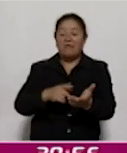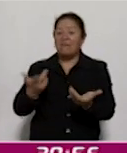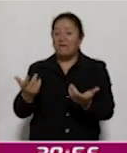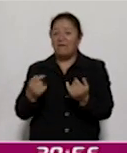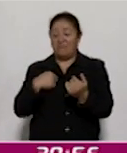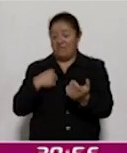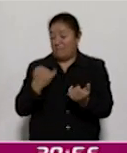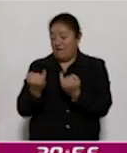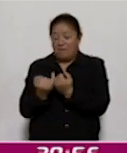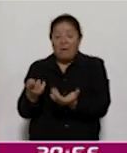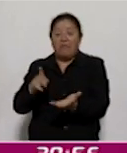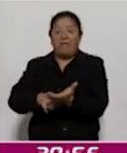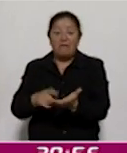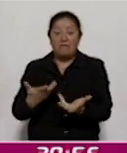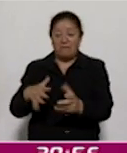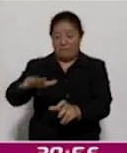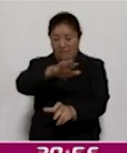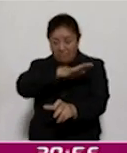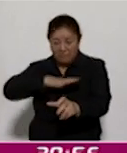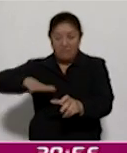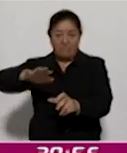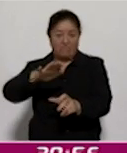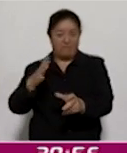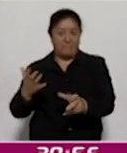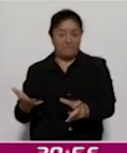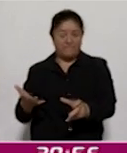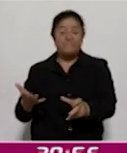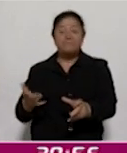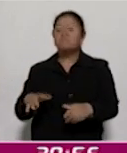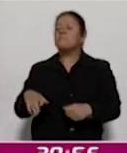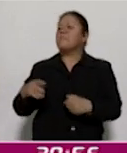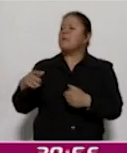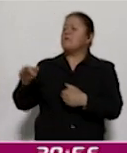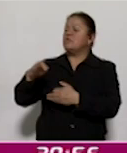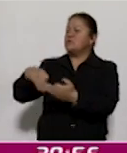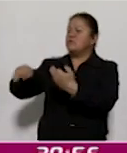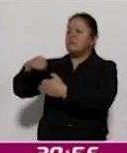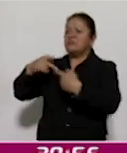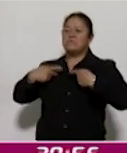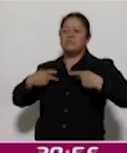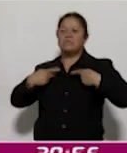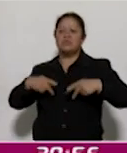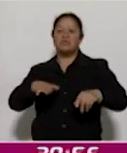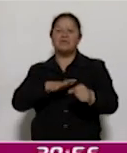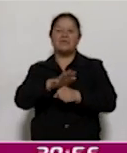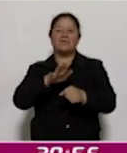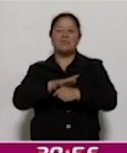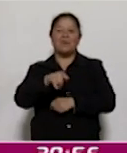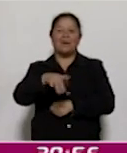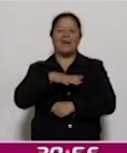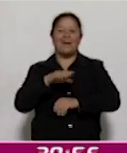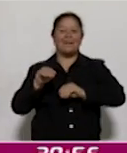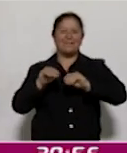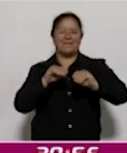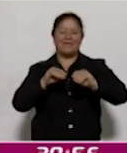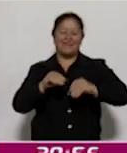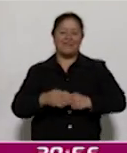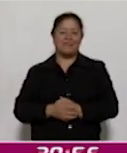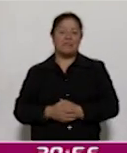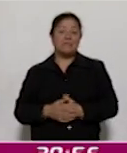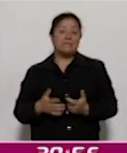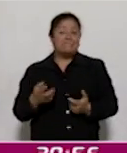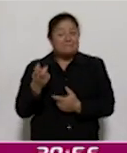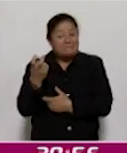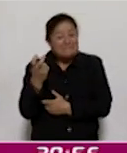¿Y cuál sería el papel de la sociedad en estos retos de la movilidad social? Ese es un punto